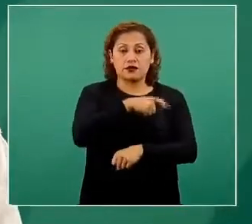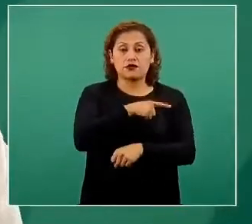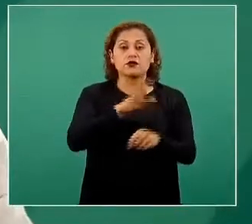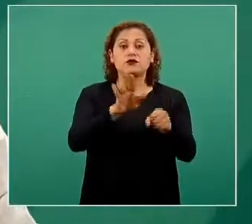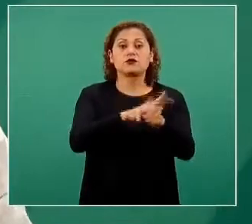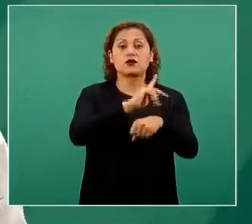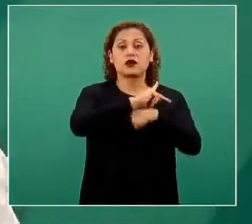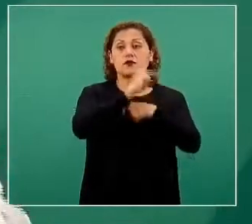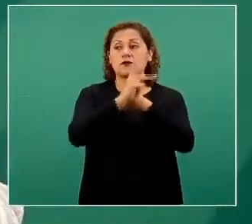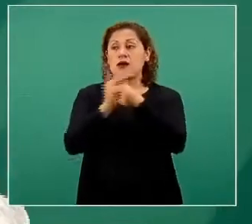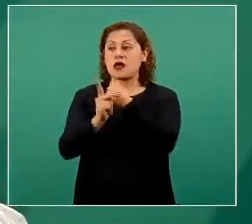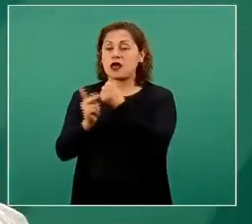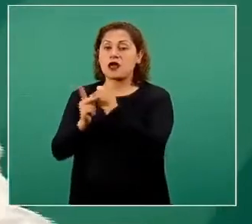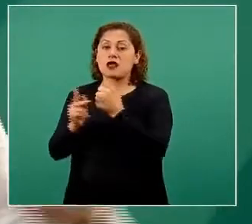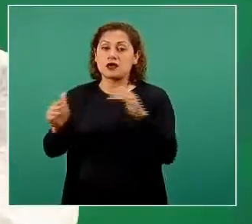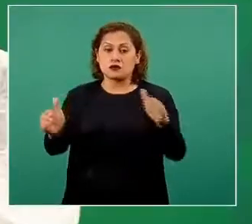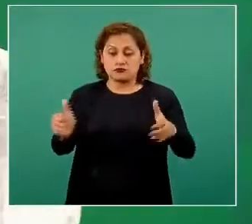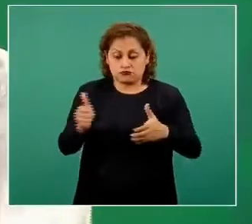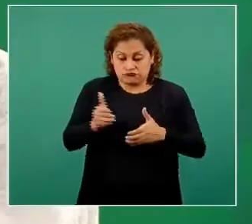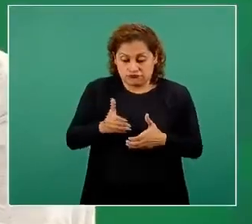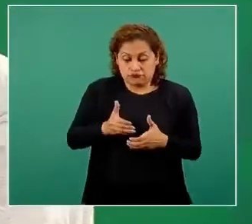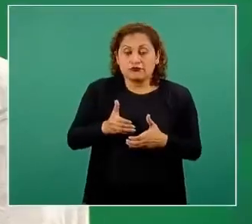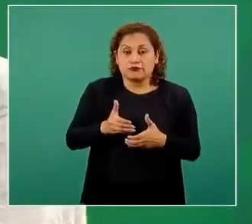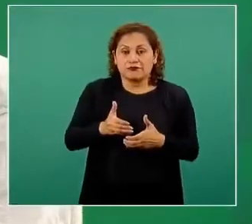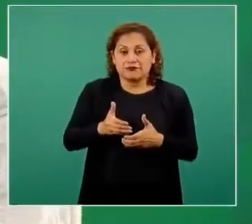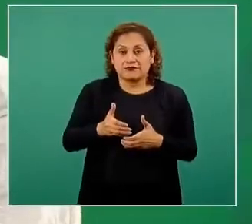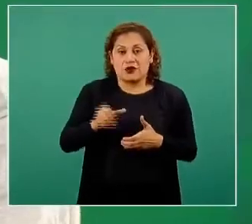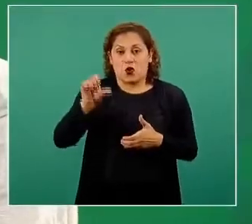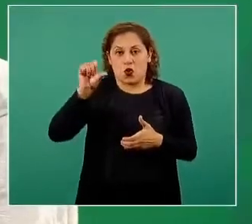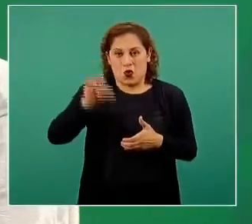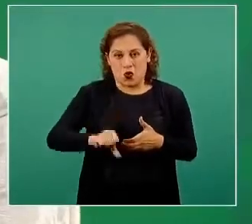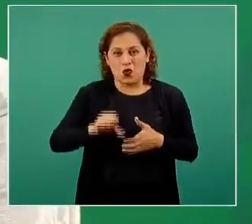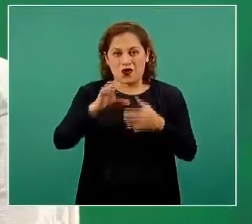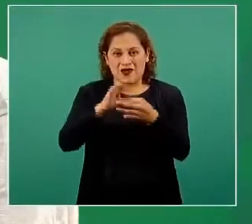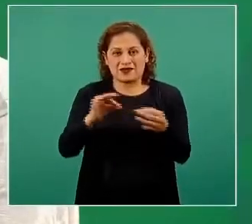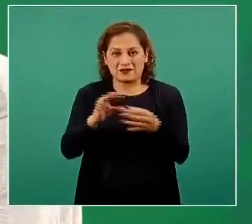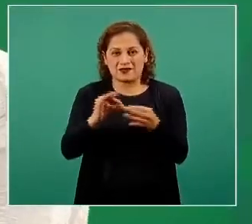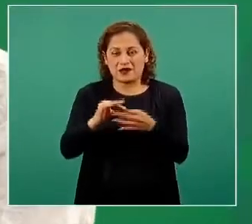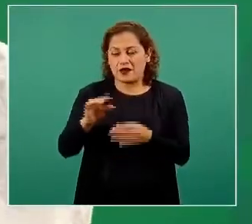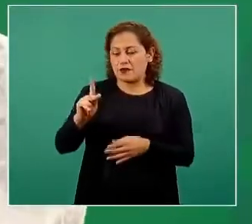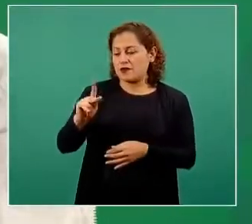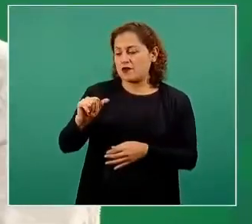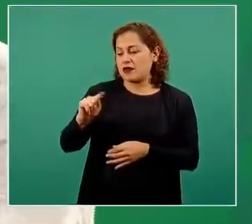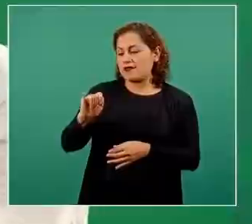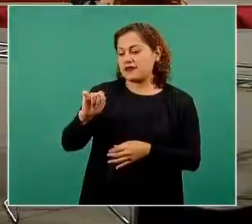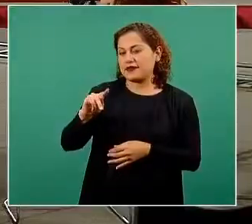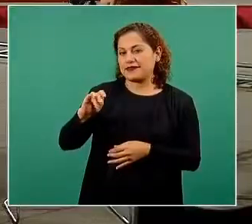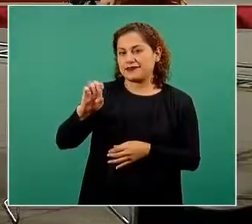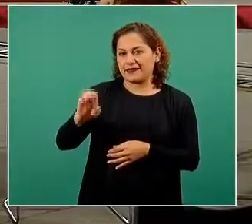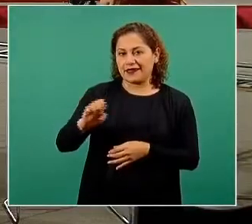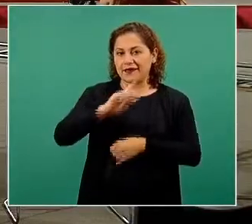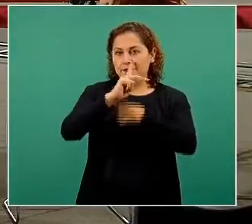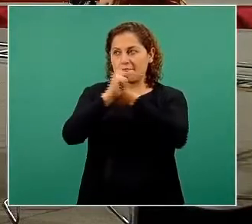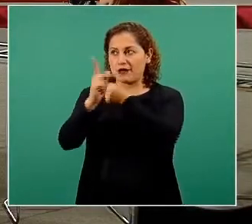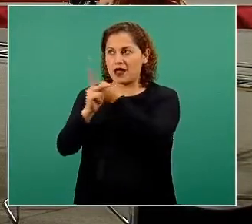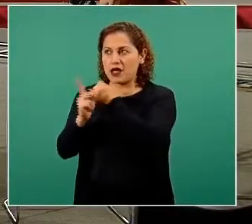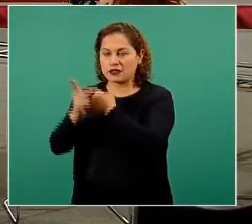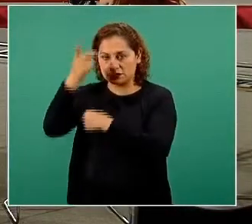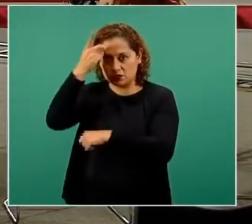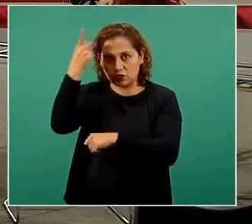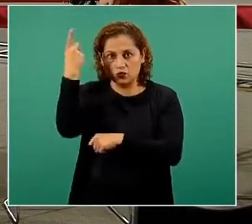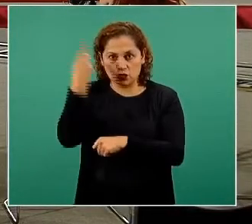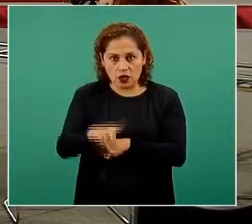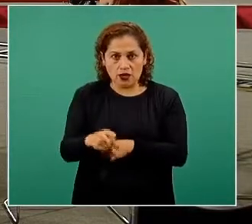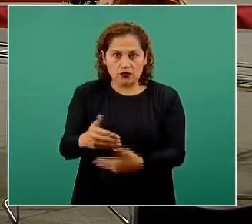porque las compañías que tienen patentes, hoy se habló mucho en el mundo sobre el tema de las patentes, concentran eso porque buscan